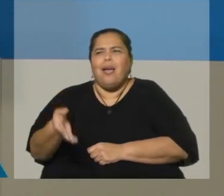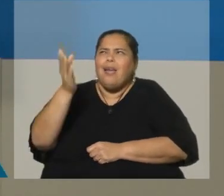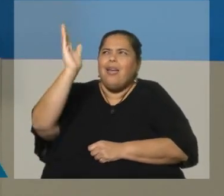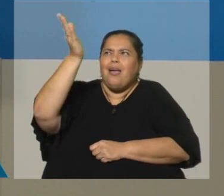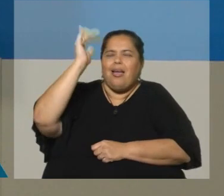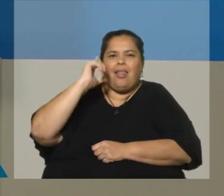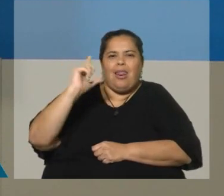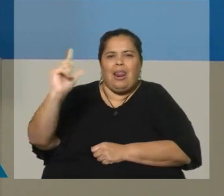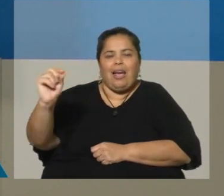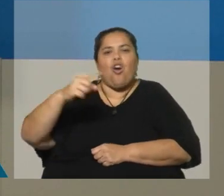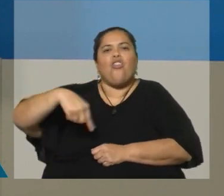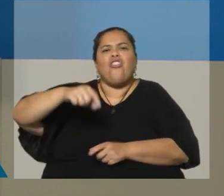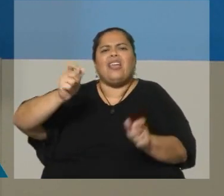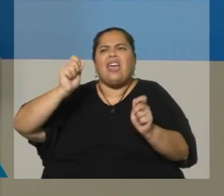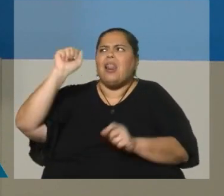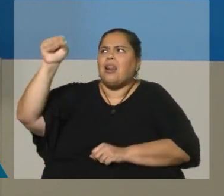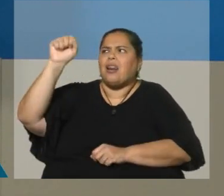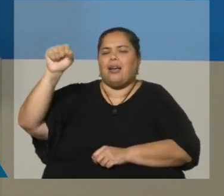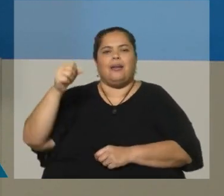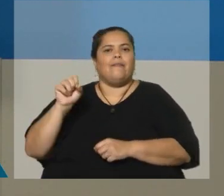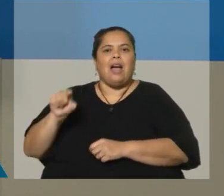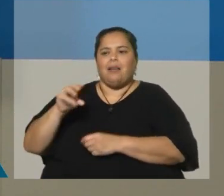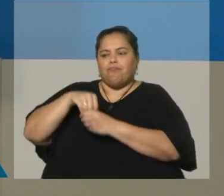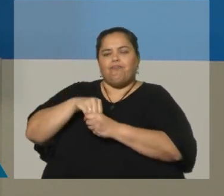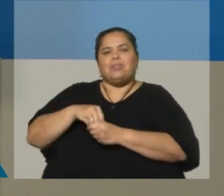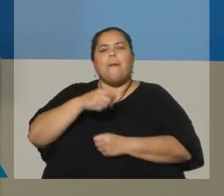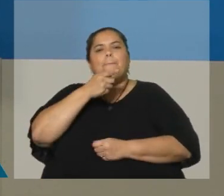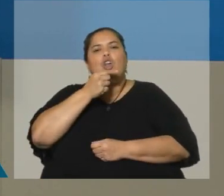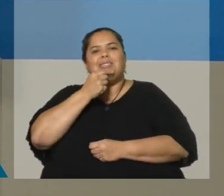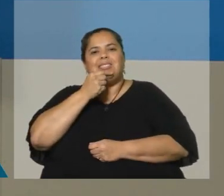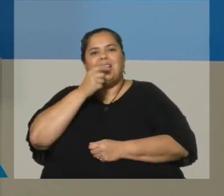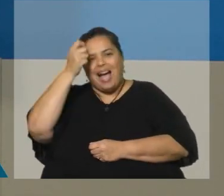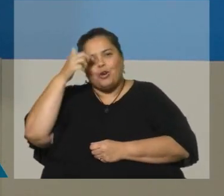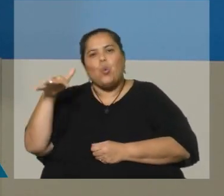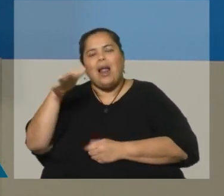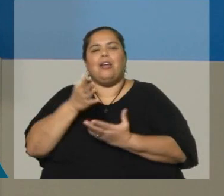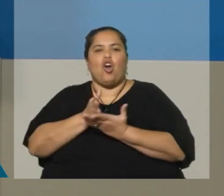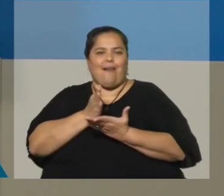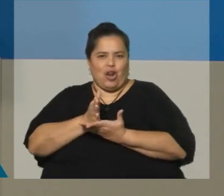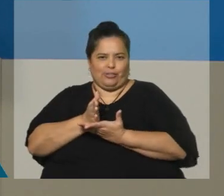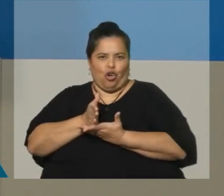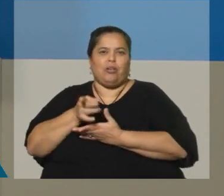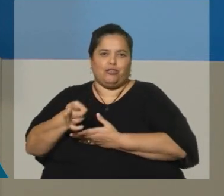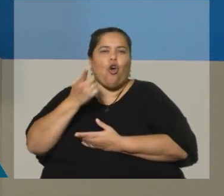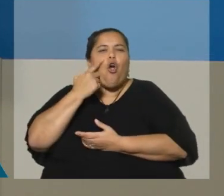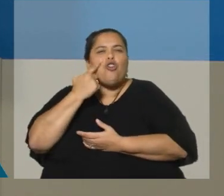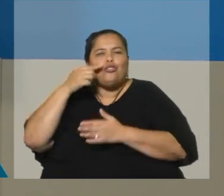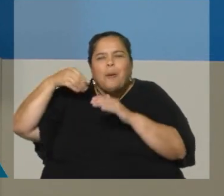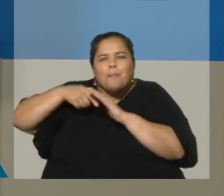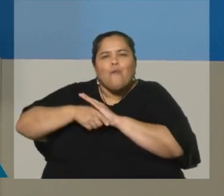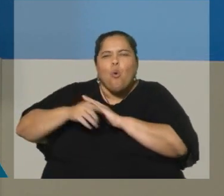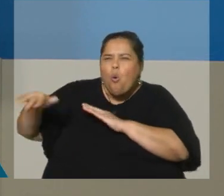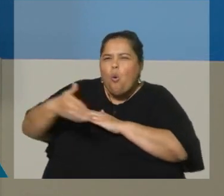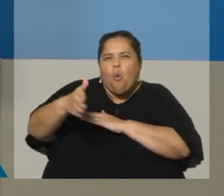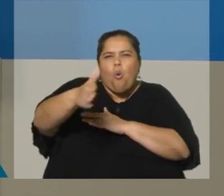rural, la policía rural va a estar colaborando con el Instituto Nacional de Estadística. Y en las ciudades tenemos otras colaboraciones también.